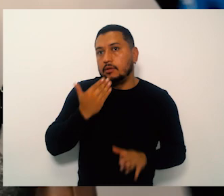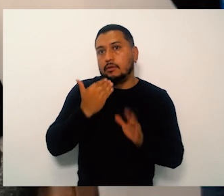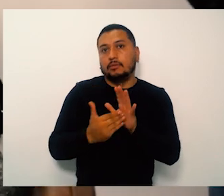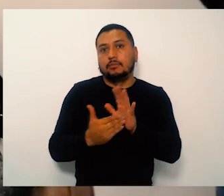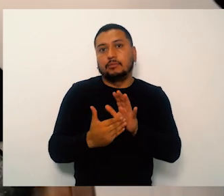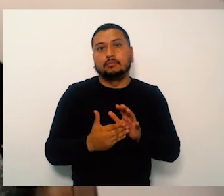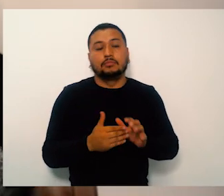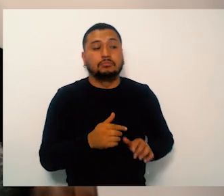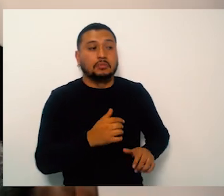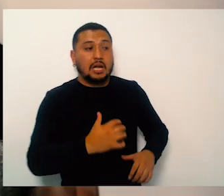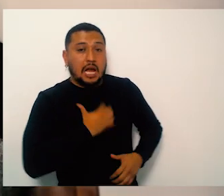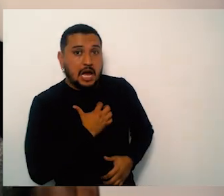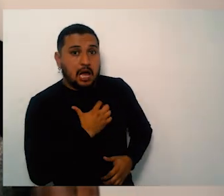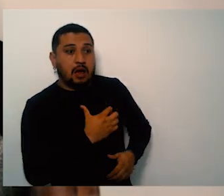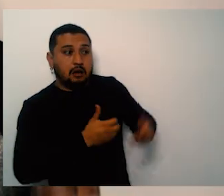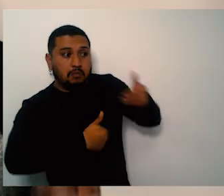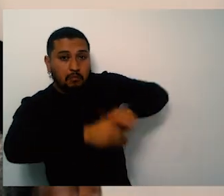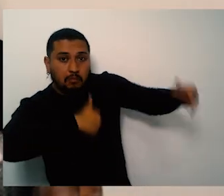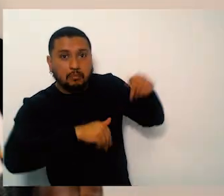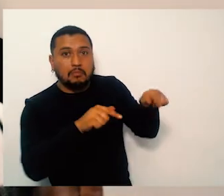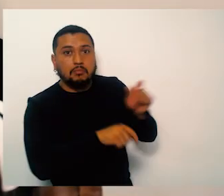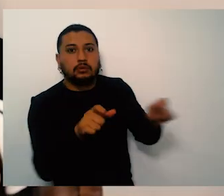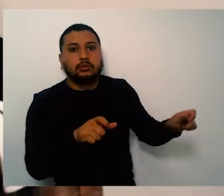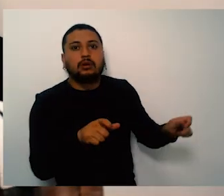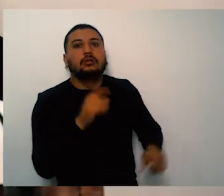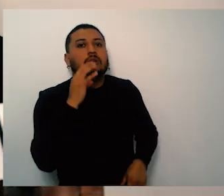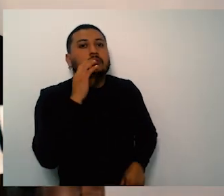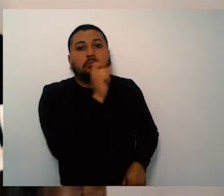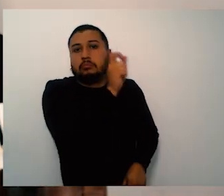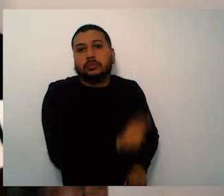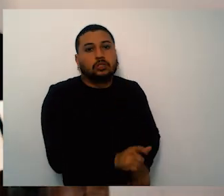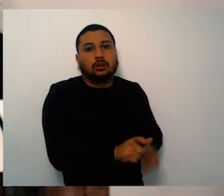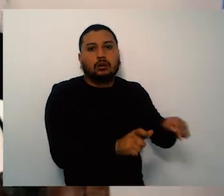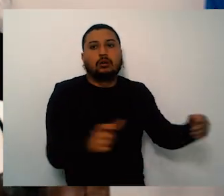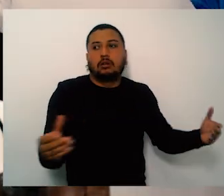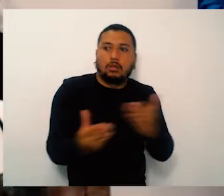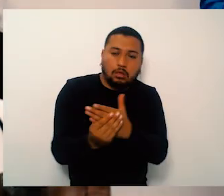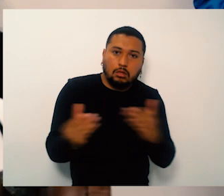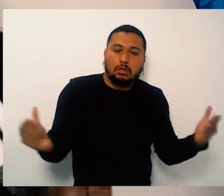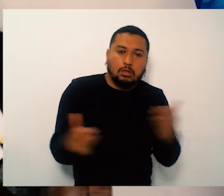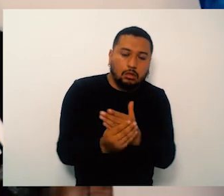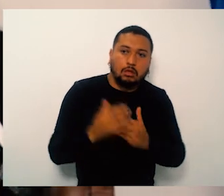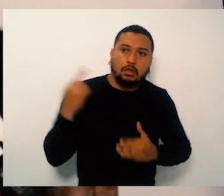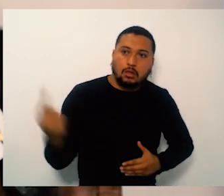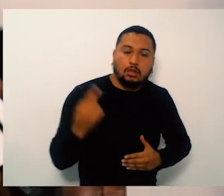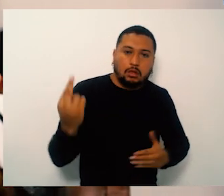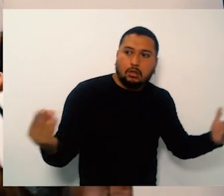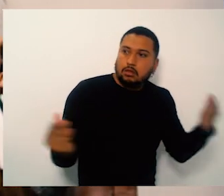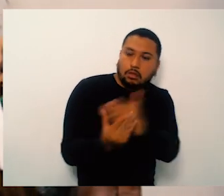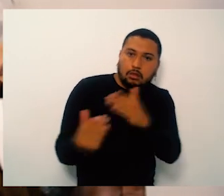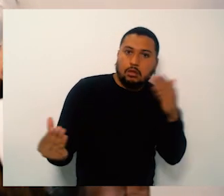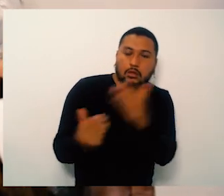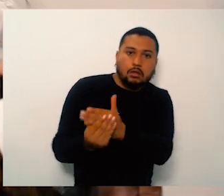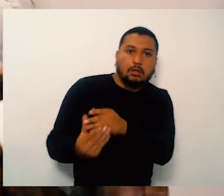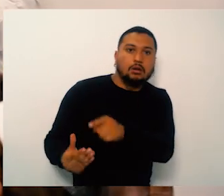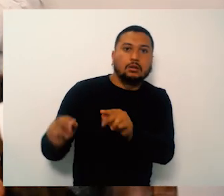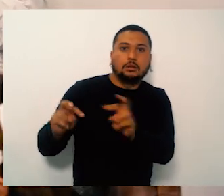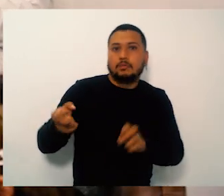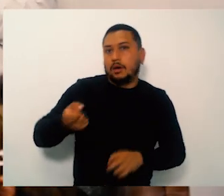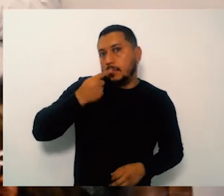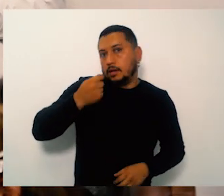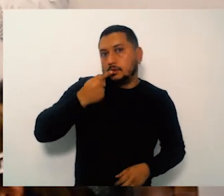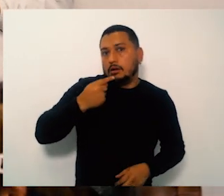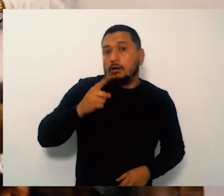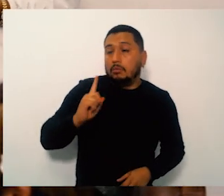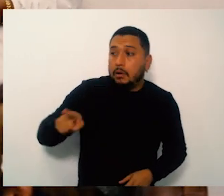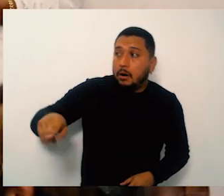si buenos días Copaco Usme Franci Perdomo felicitar al